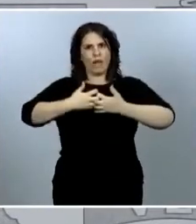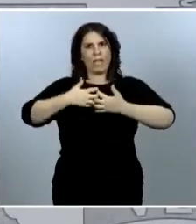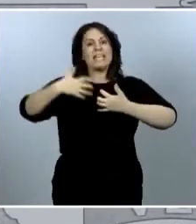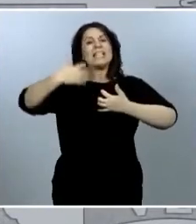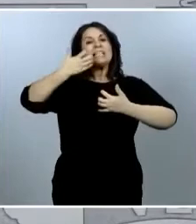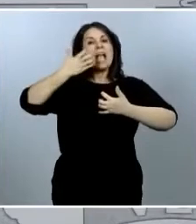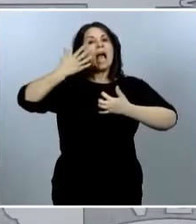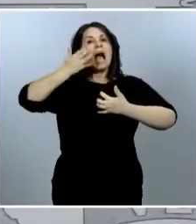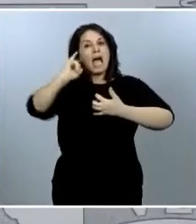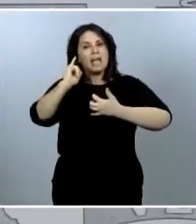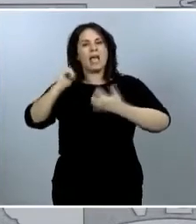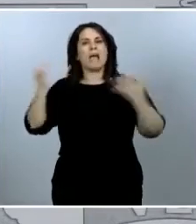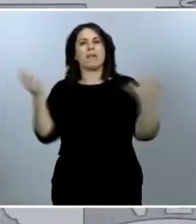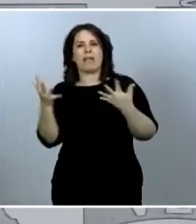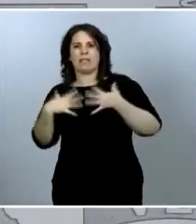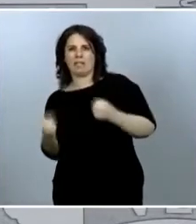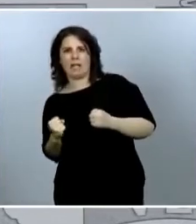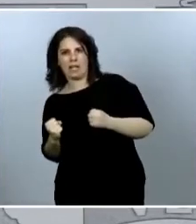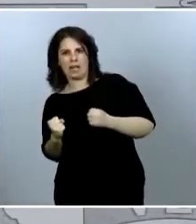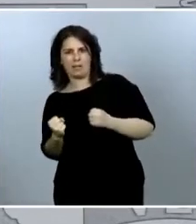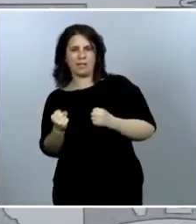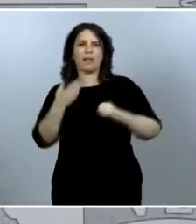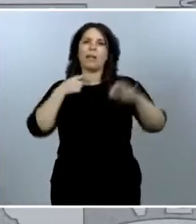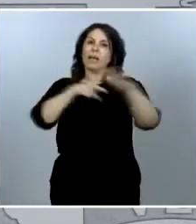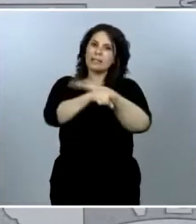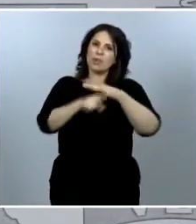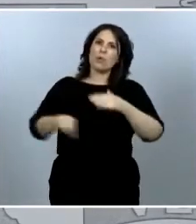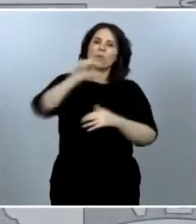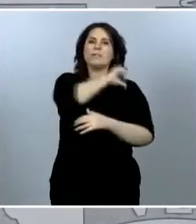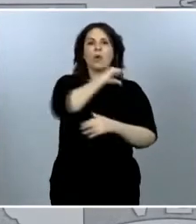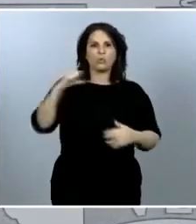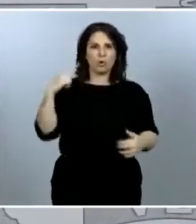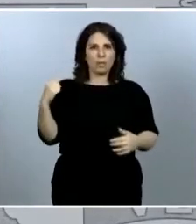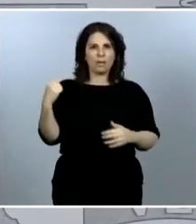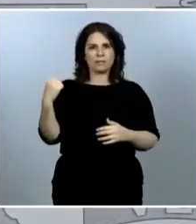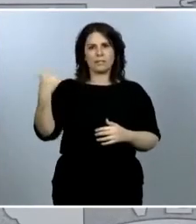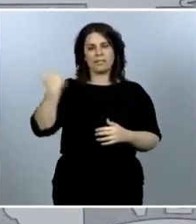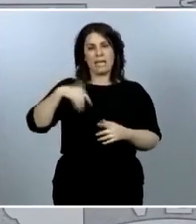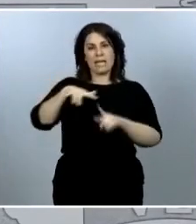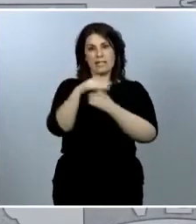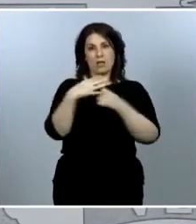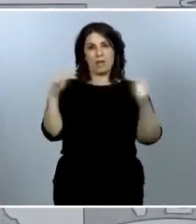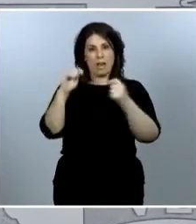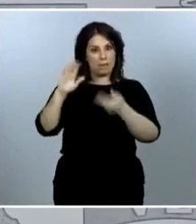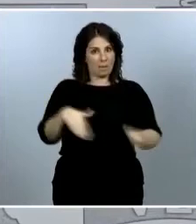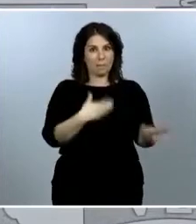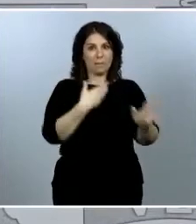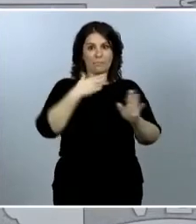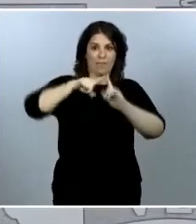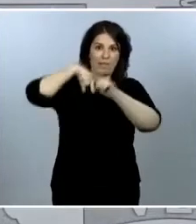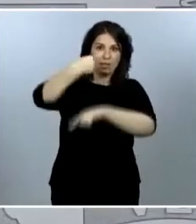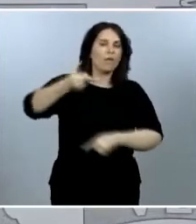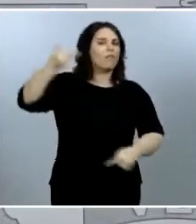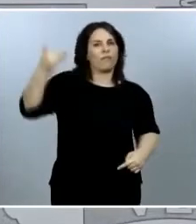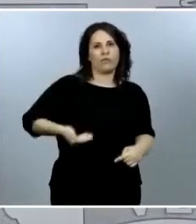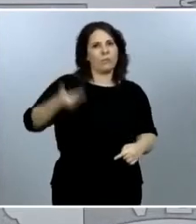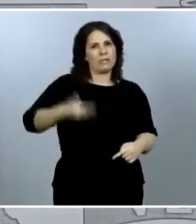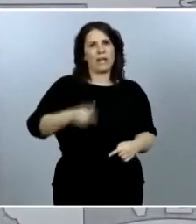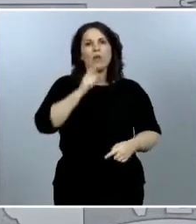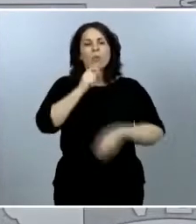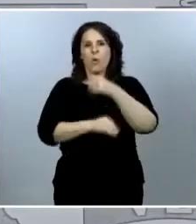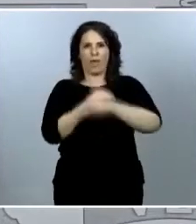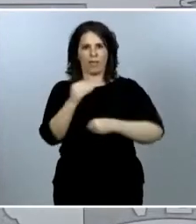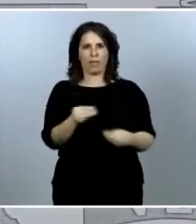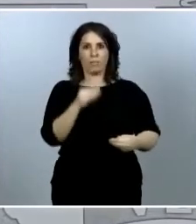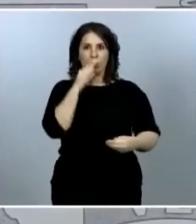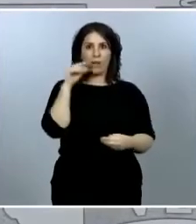implicación y la gestión de las comunidades autónomas ya fuera del estado de alarma es fundamental, máxime, cuando son ellas las que tienen